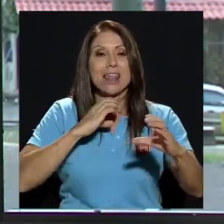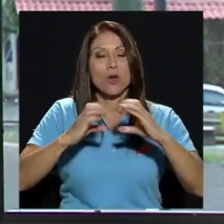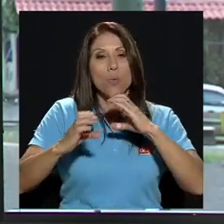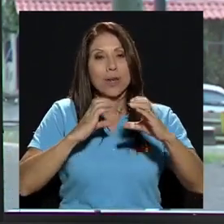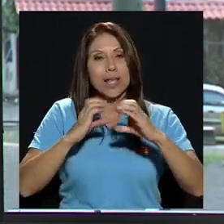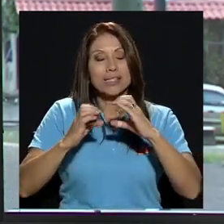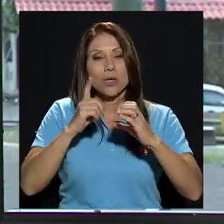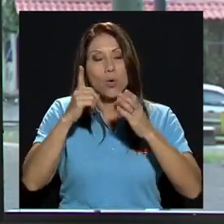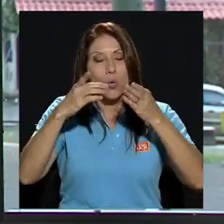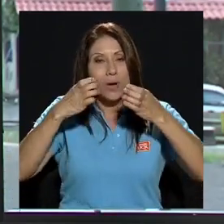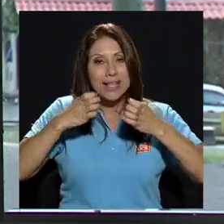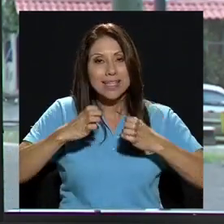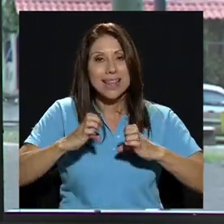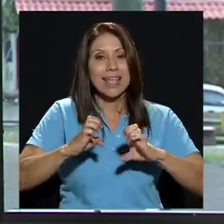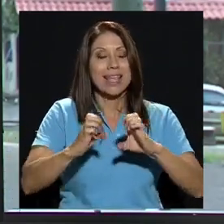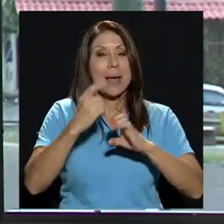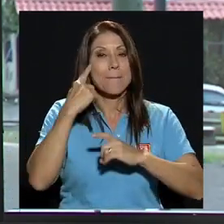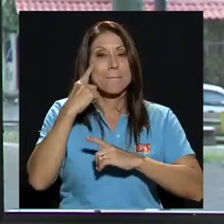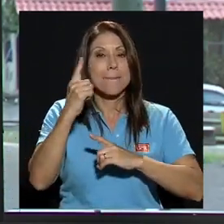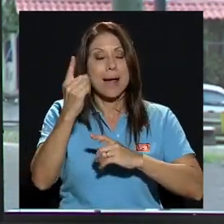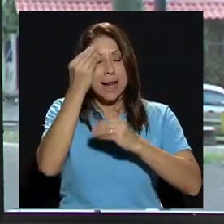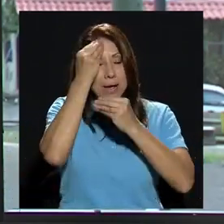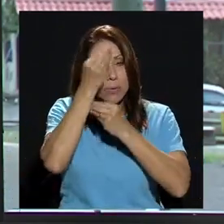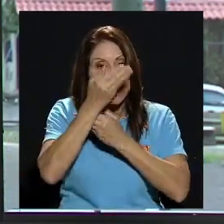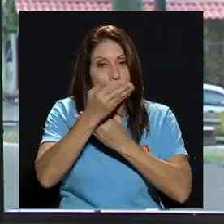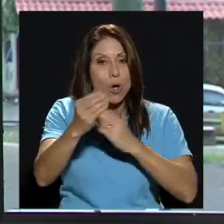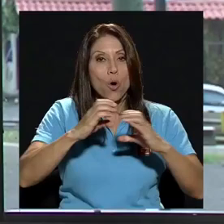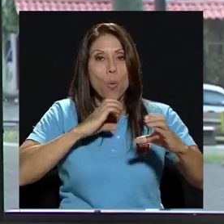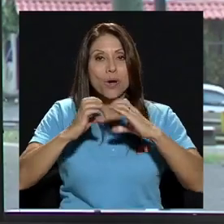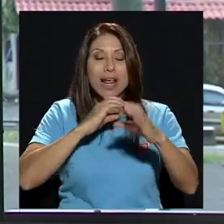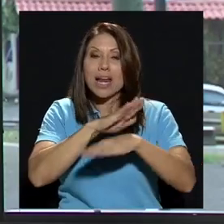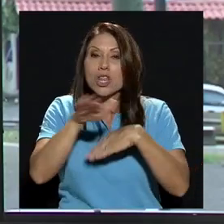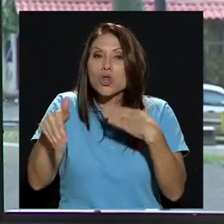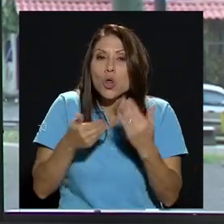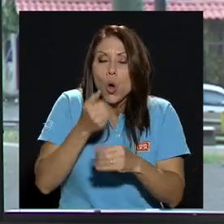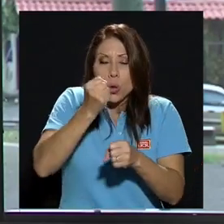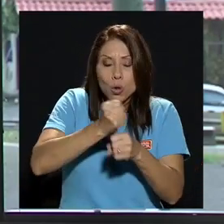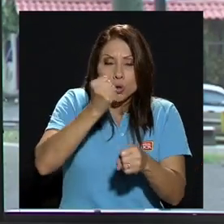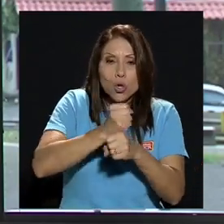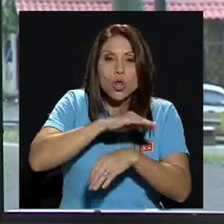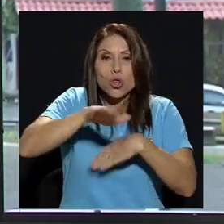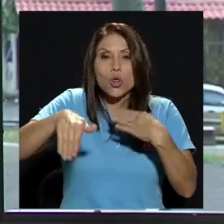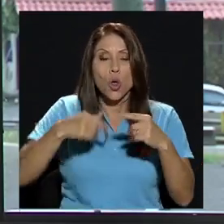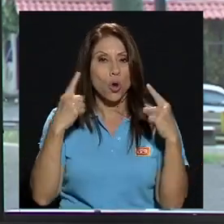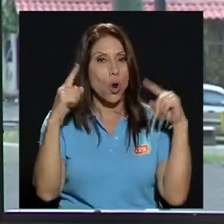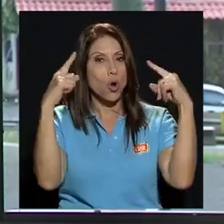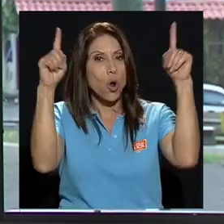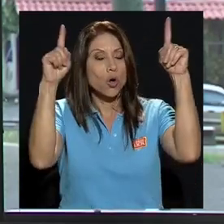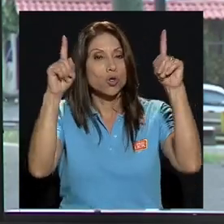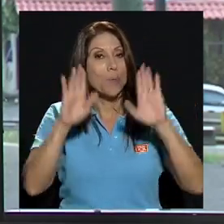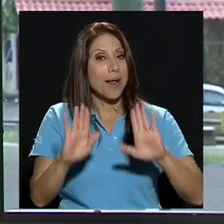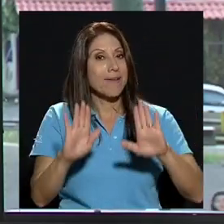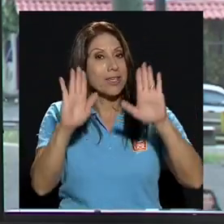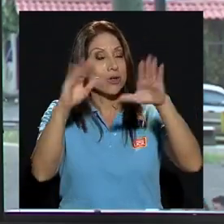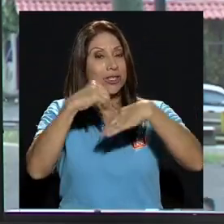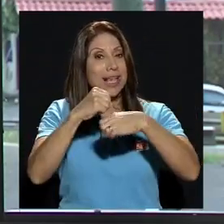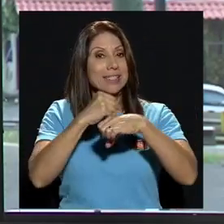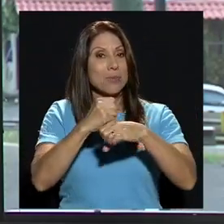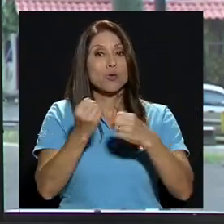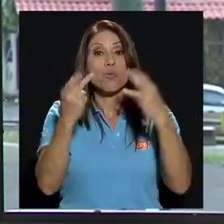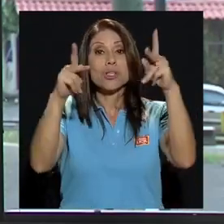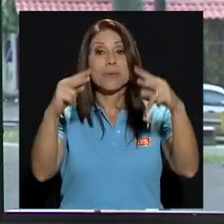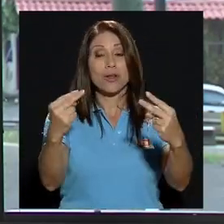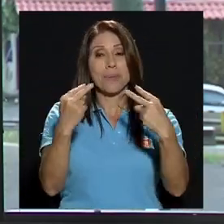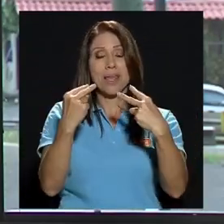una estrategia para comunicar todos los logros las cosas tan maravillosas que hacemos y que muchas personas que me están viendo van a decir sí